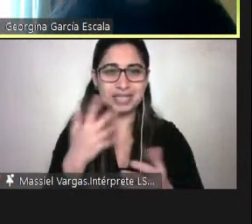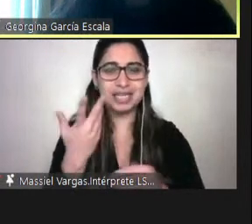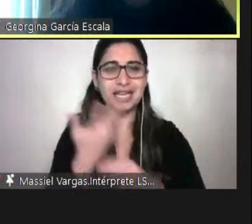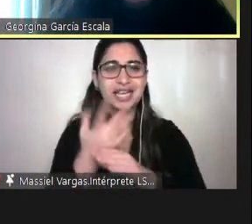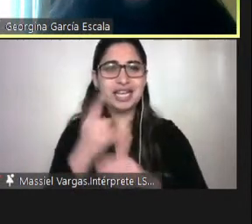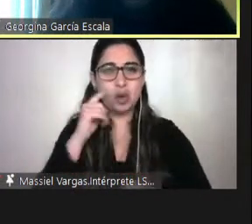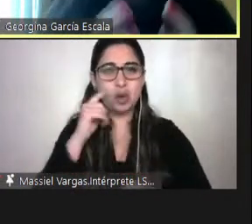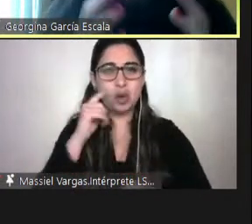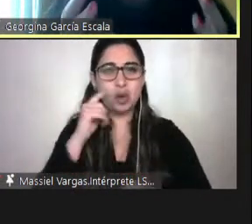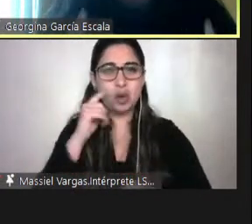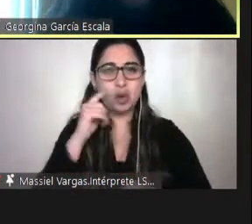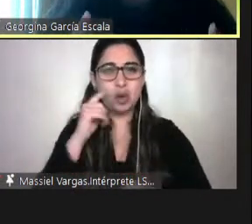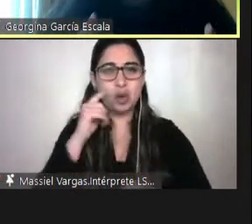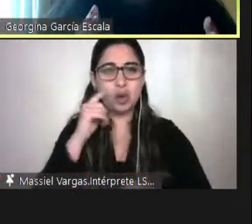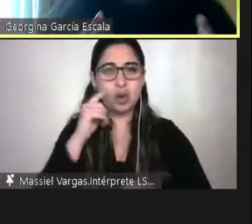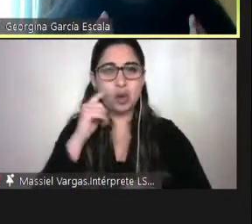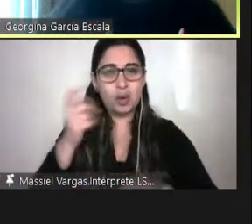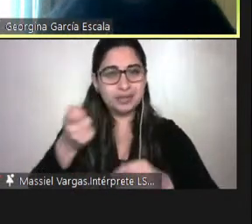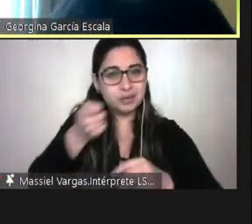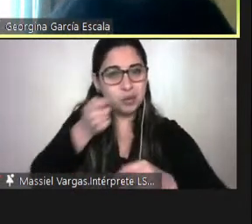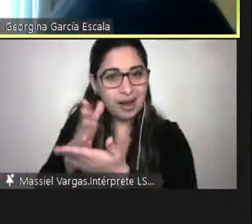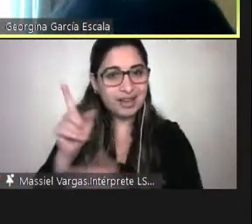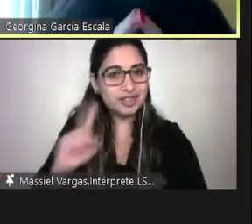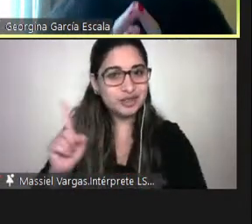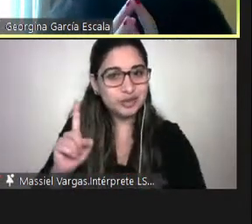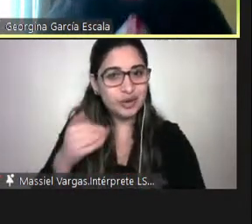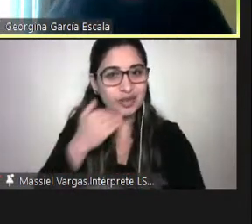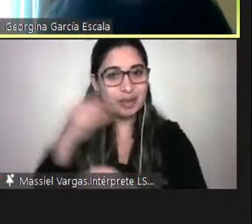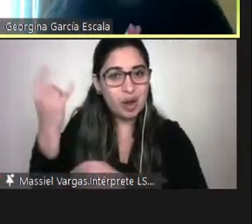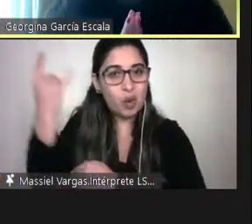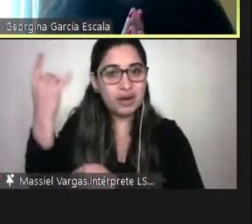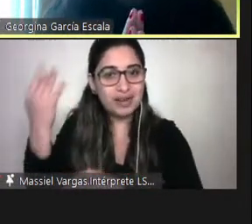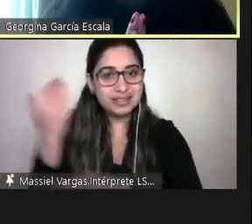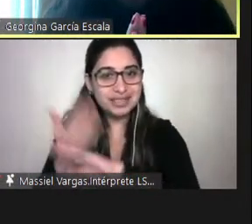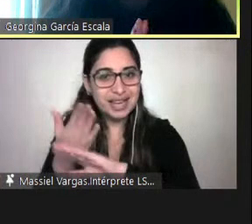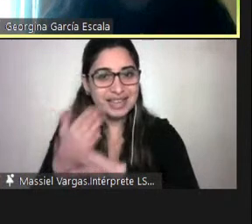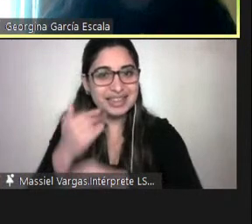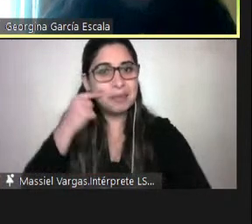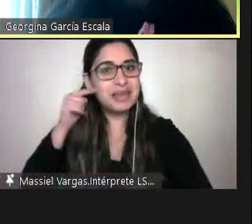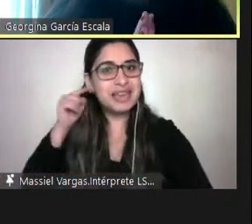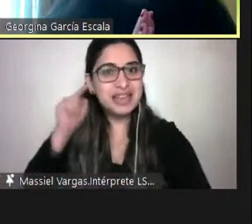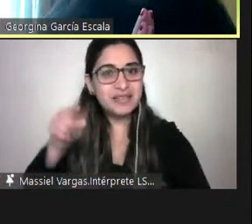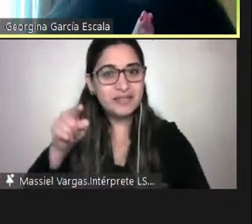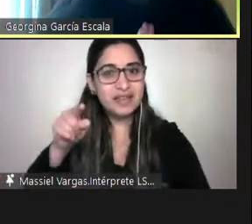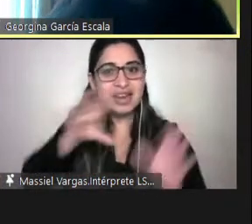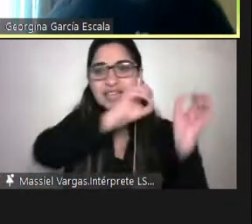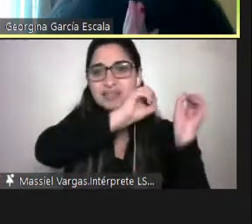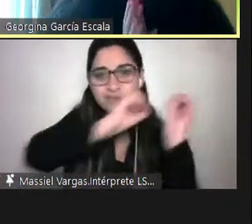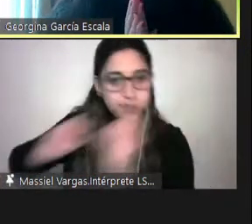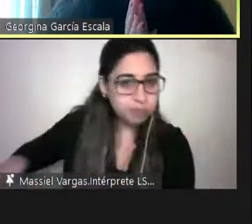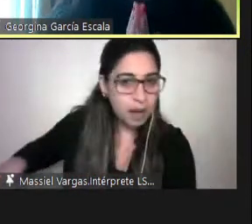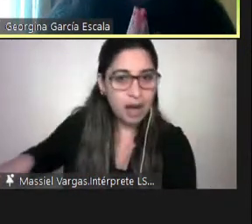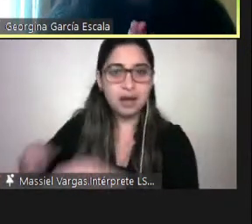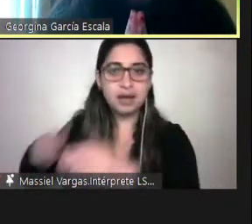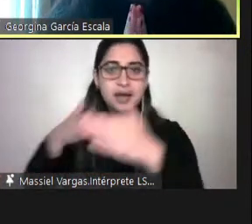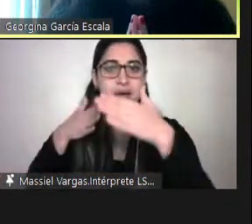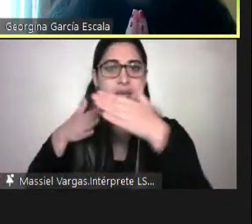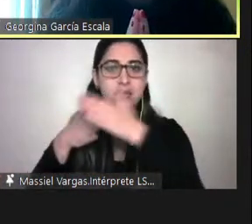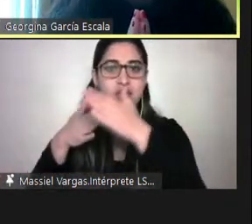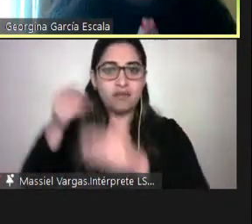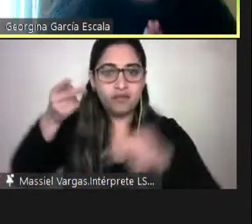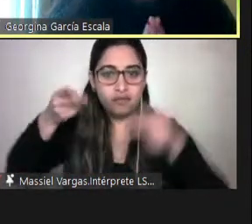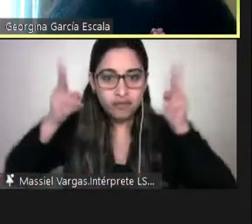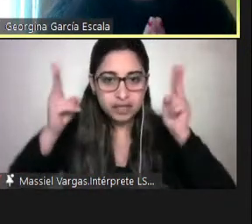en las universidades es mucho más complejo, es velar por la eliminación y prohibición de toda